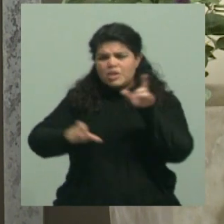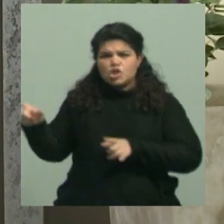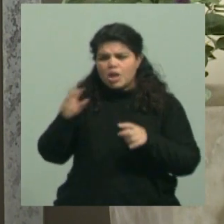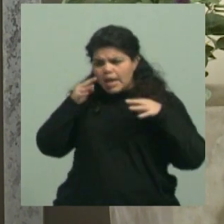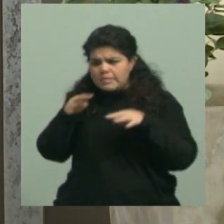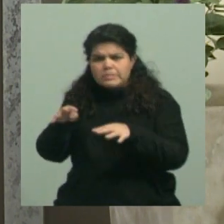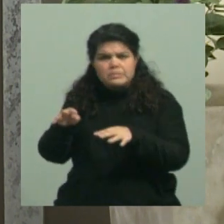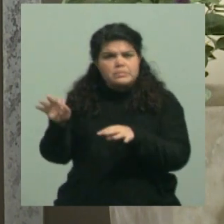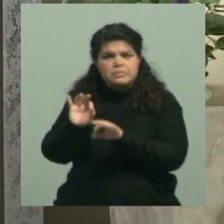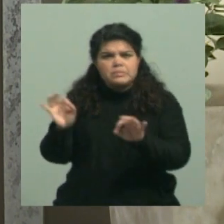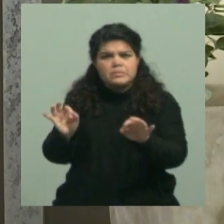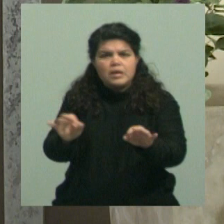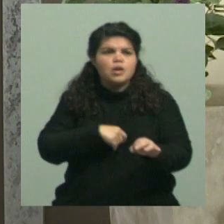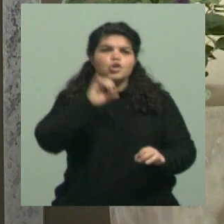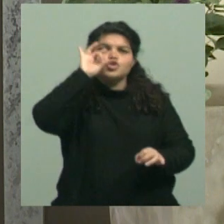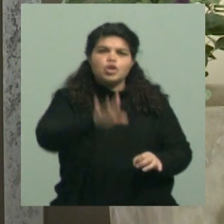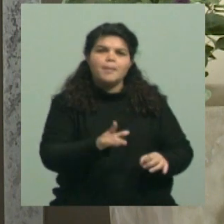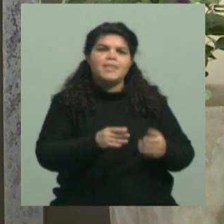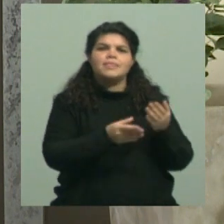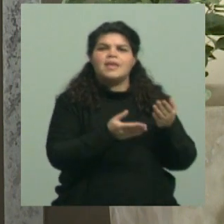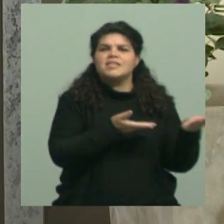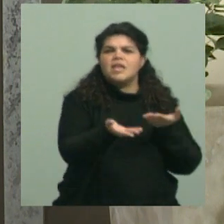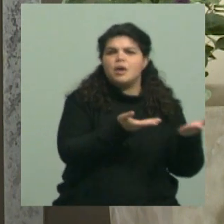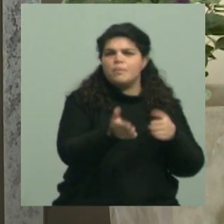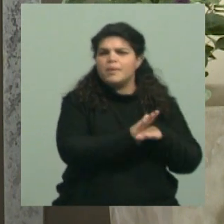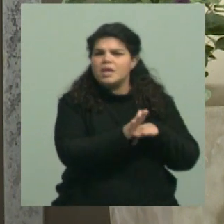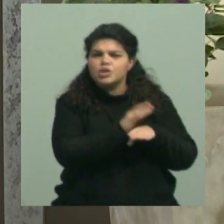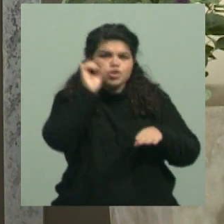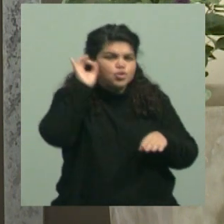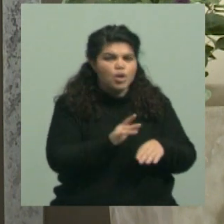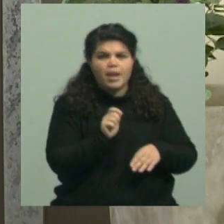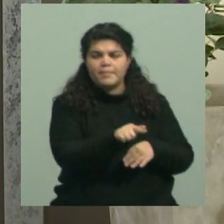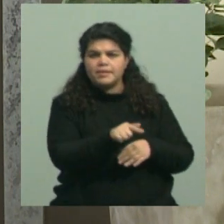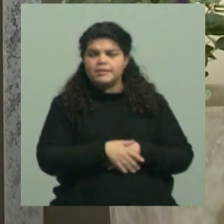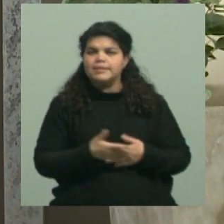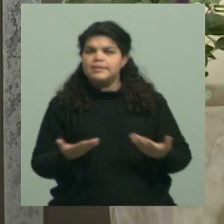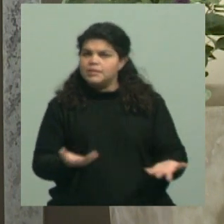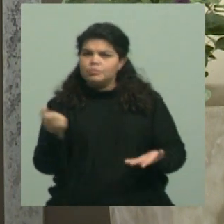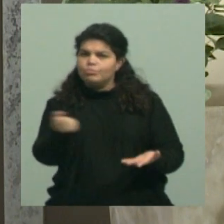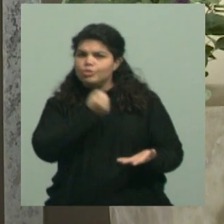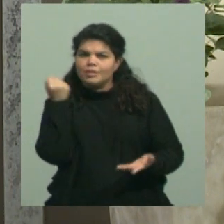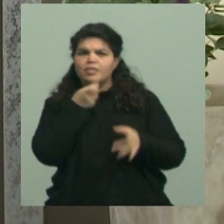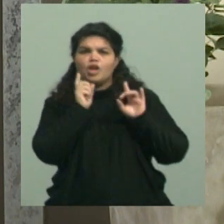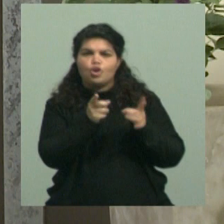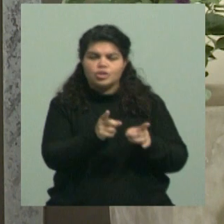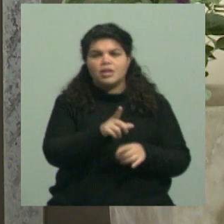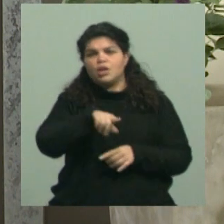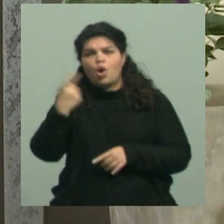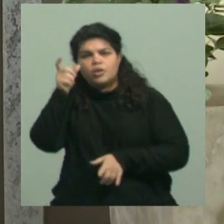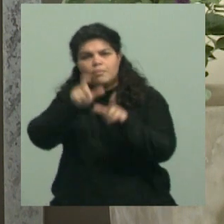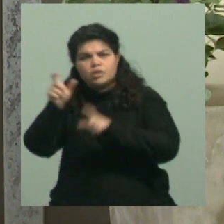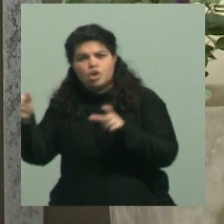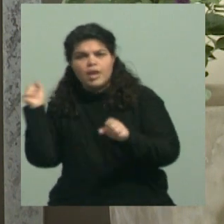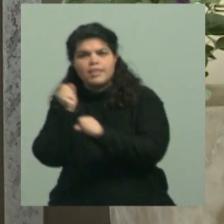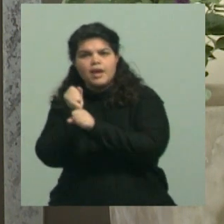claro que más allá de esto que decide separar el gobierno, es importante que los docentes trabajen y los no docentes en las mejores